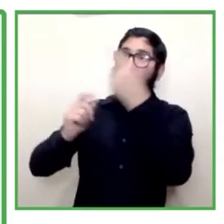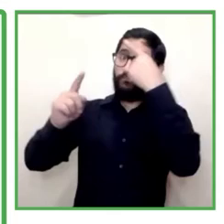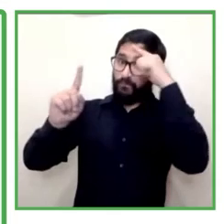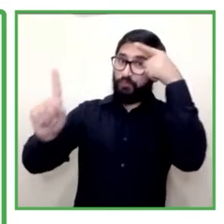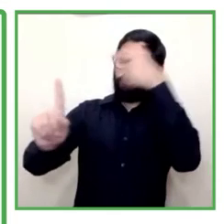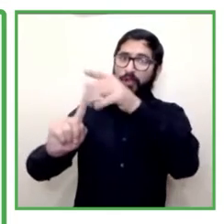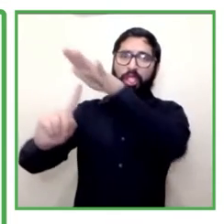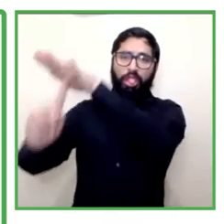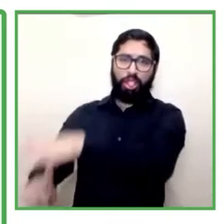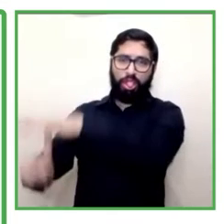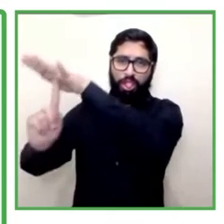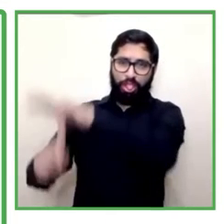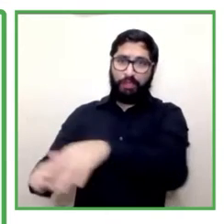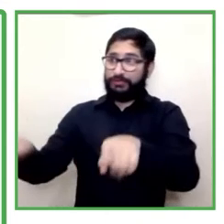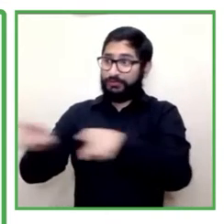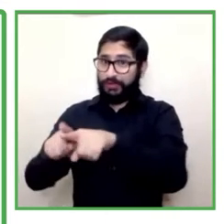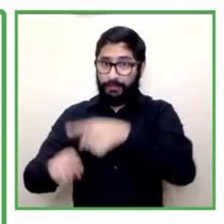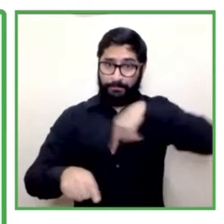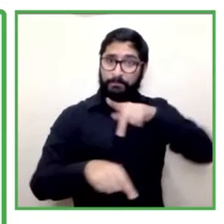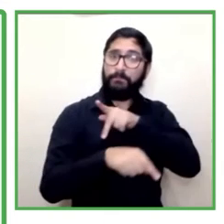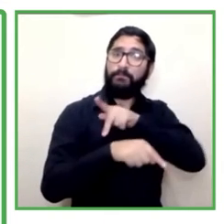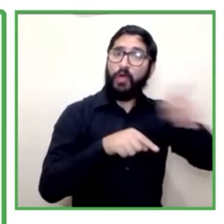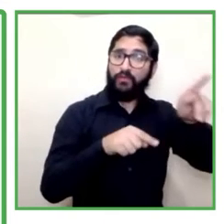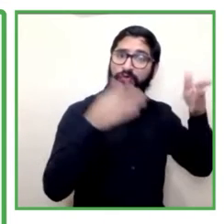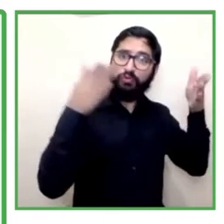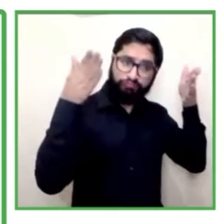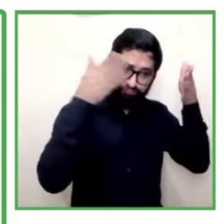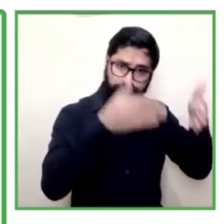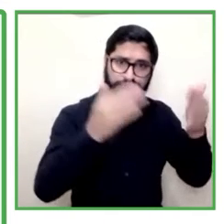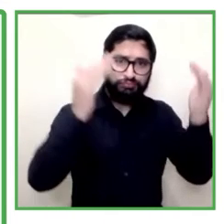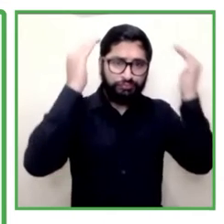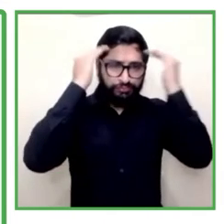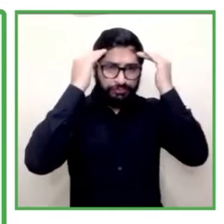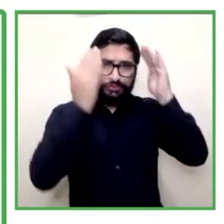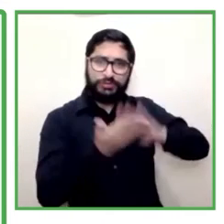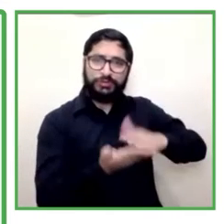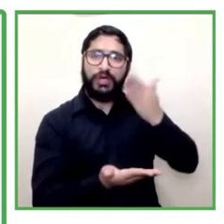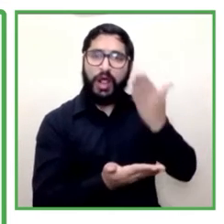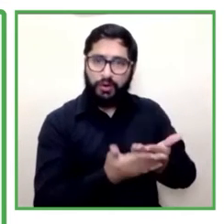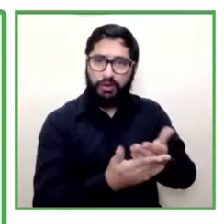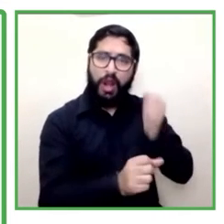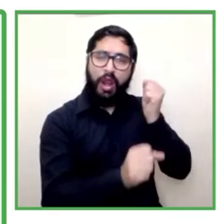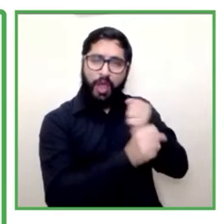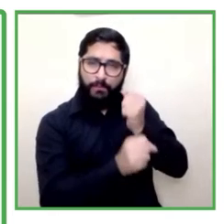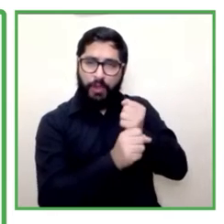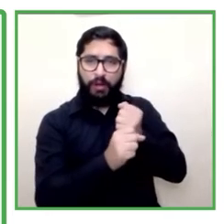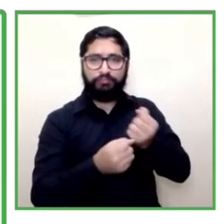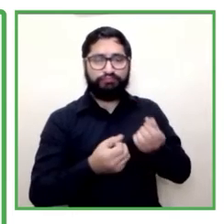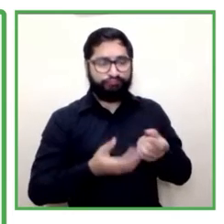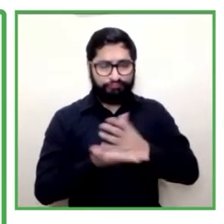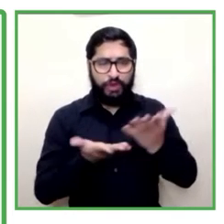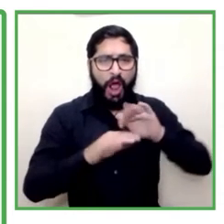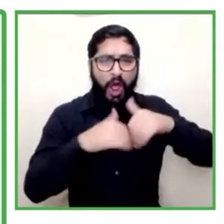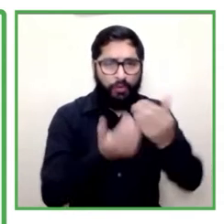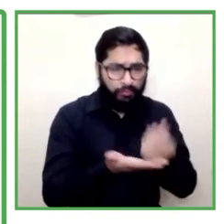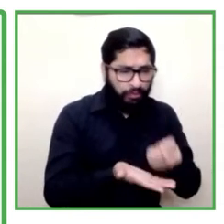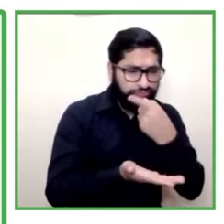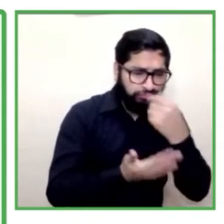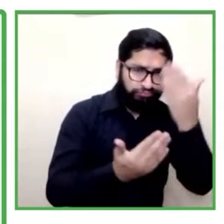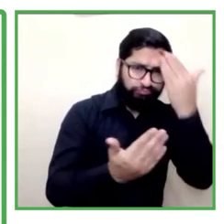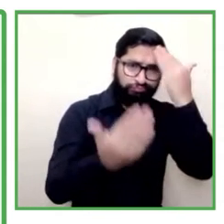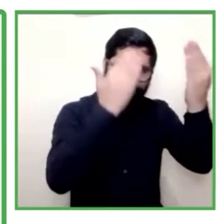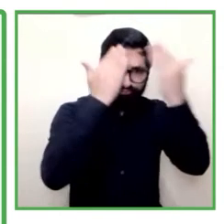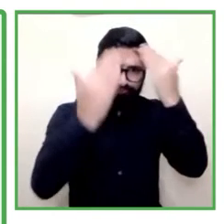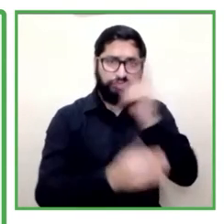se manejan en un espacio de medicalización, de psiquiatrización y no en un espacio determinante social. Y nosotros hemos